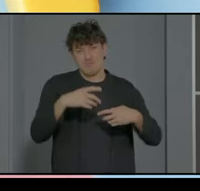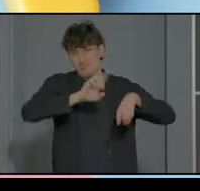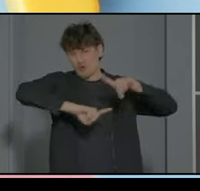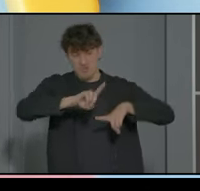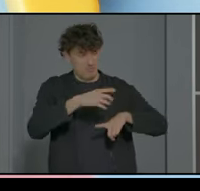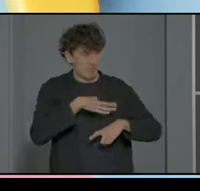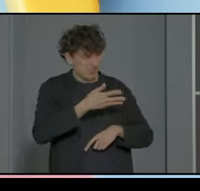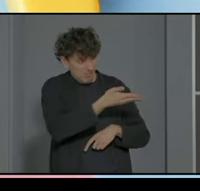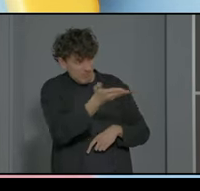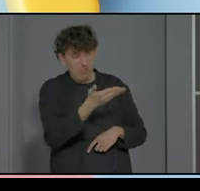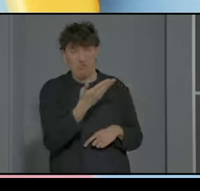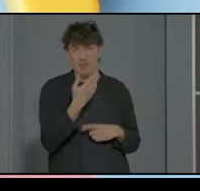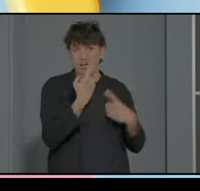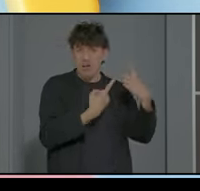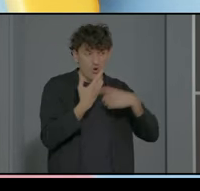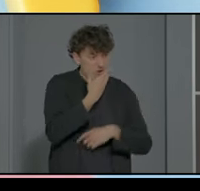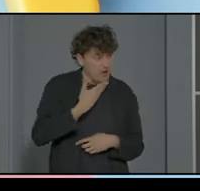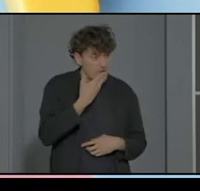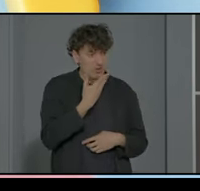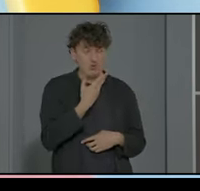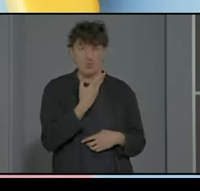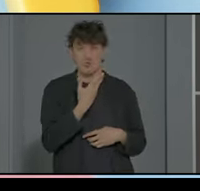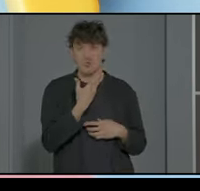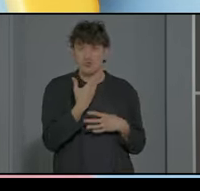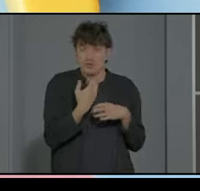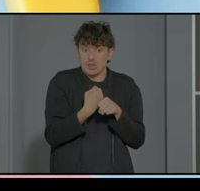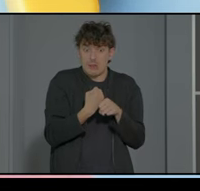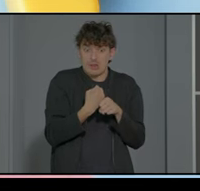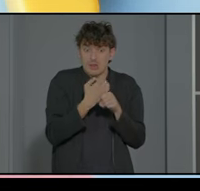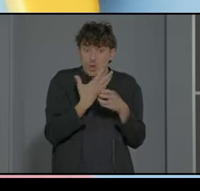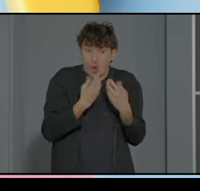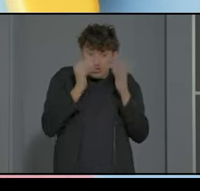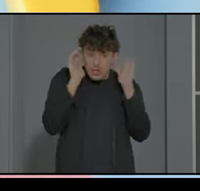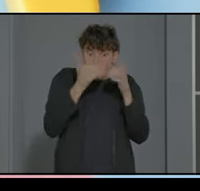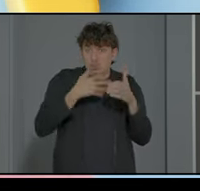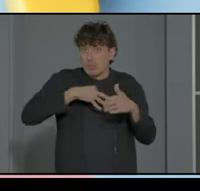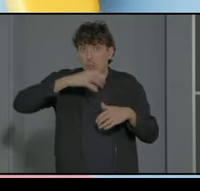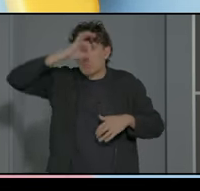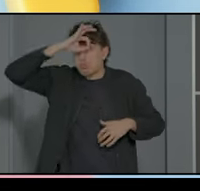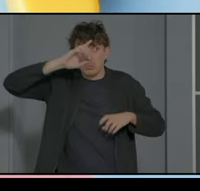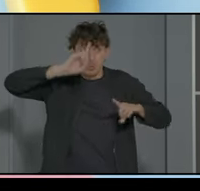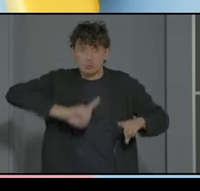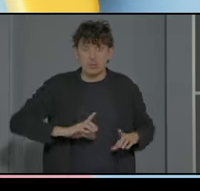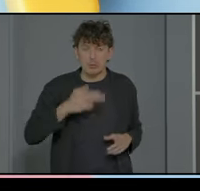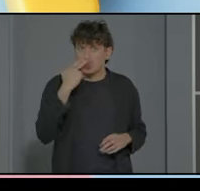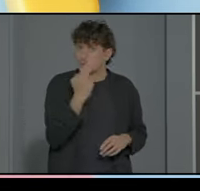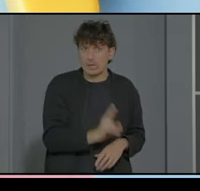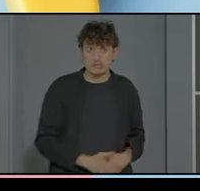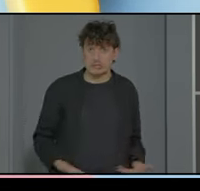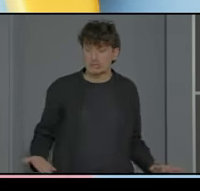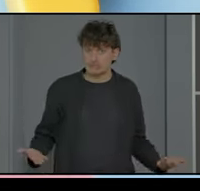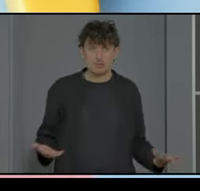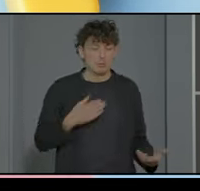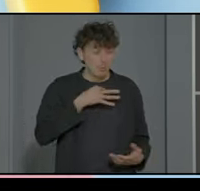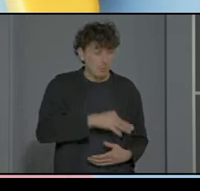no siempre la gente que tiene que trabajar en una LATEA ni quiere ni sabe ni quiere conocerlo entonces es imprescindible